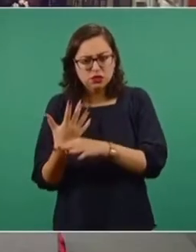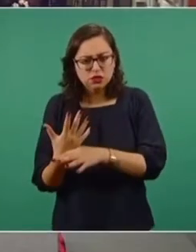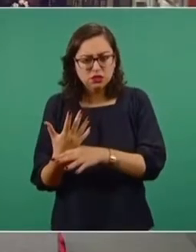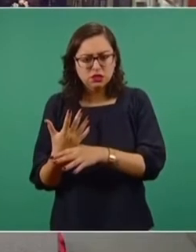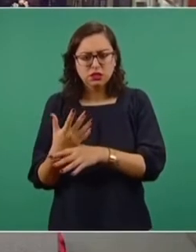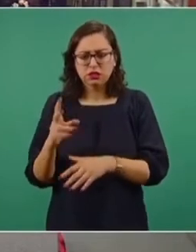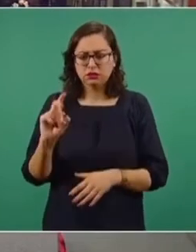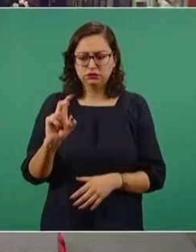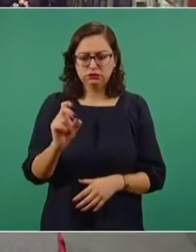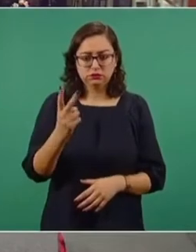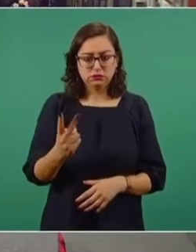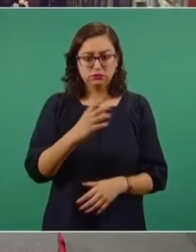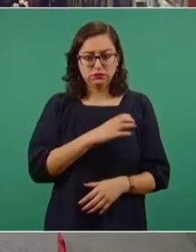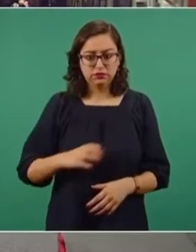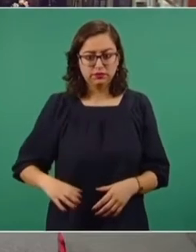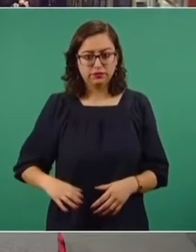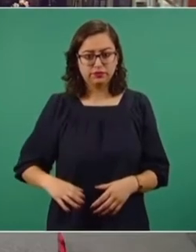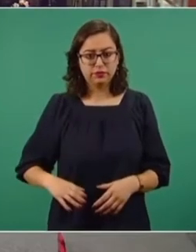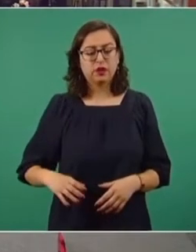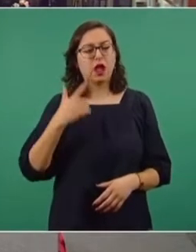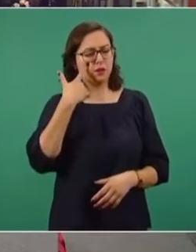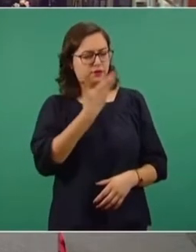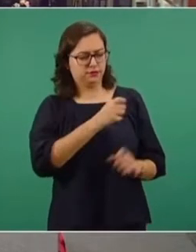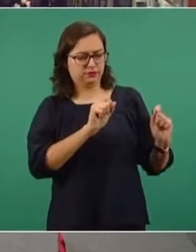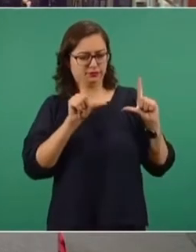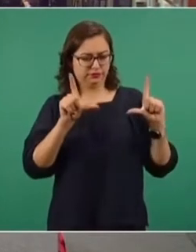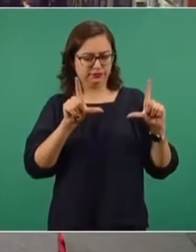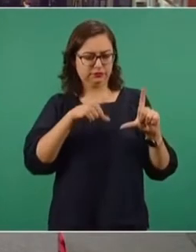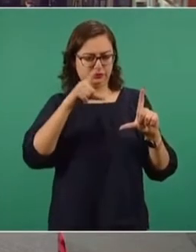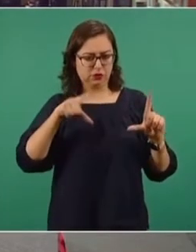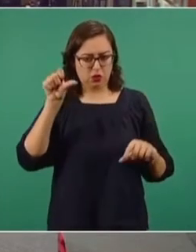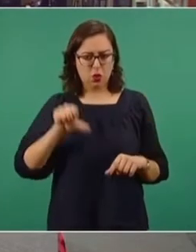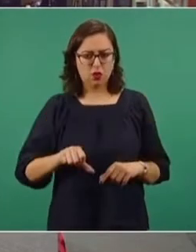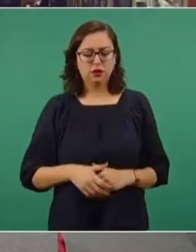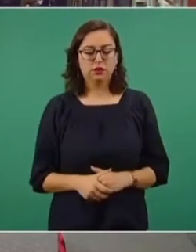32 candidatos. A ver, ¿por qué no pones la gráfica de hoy?